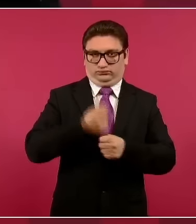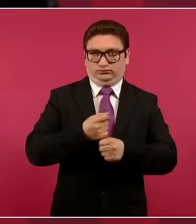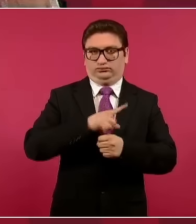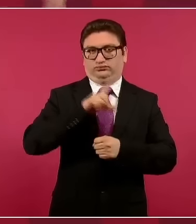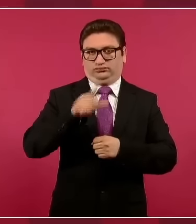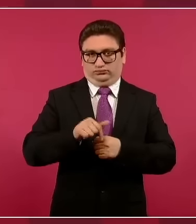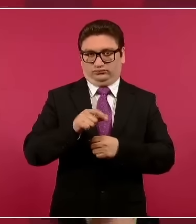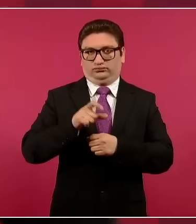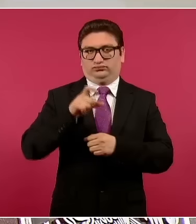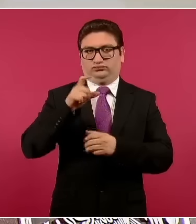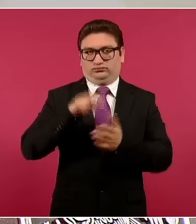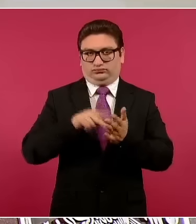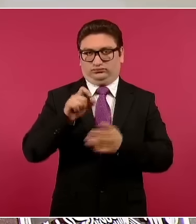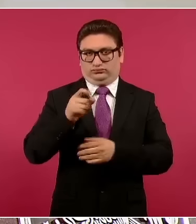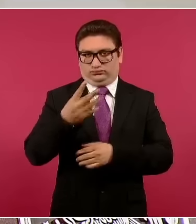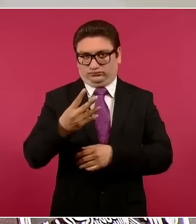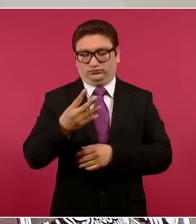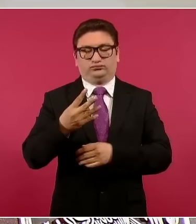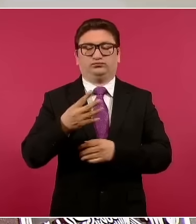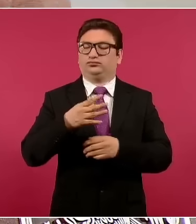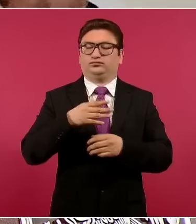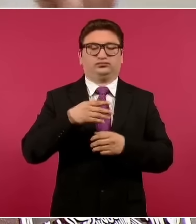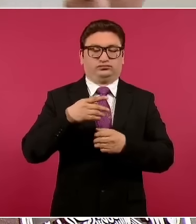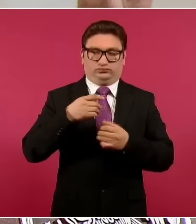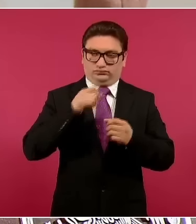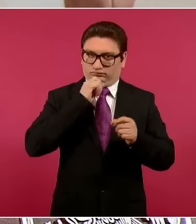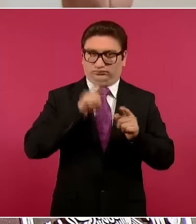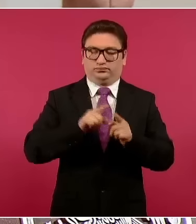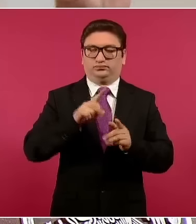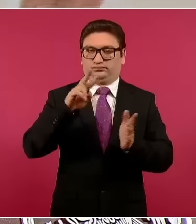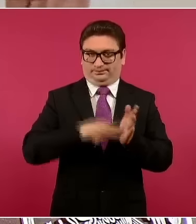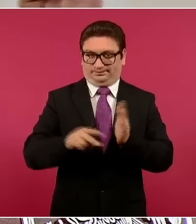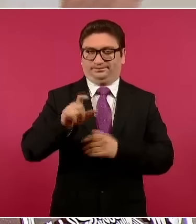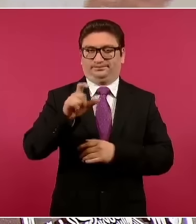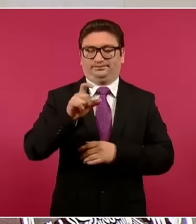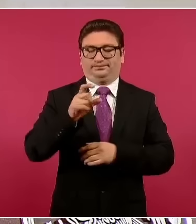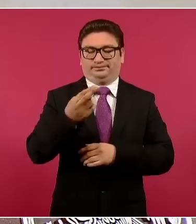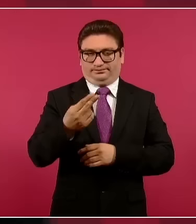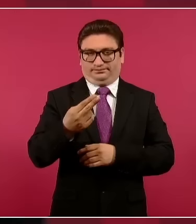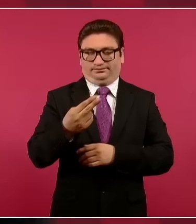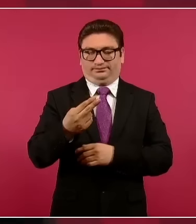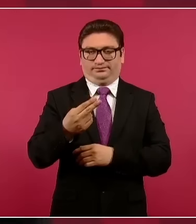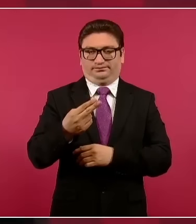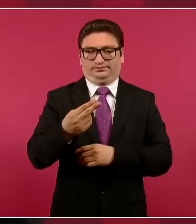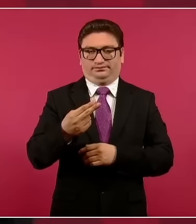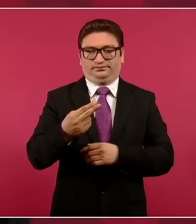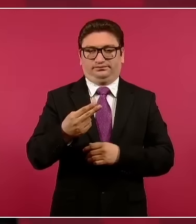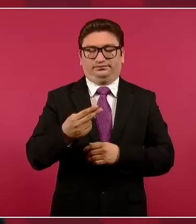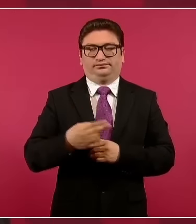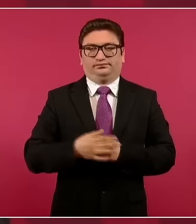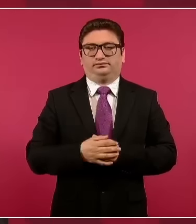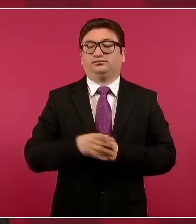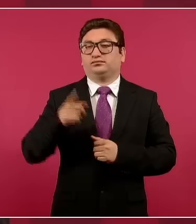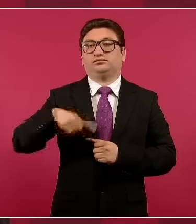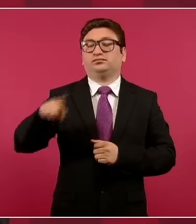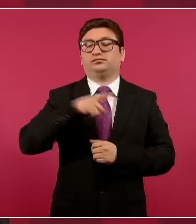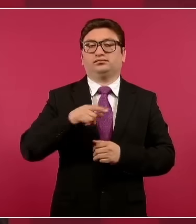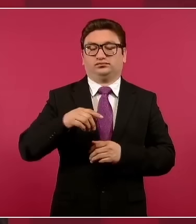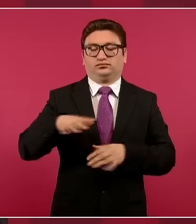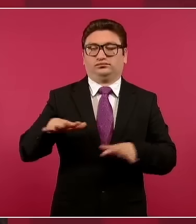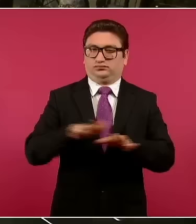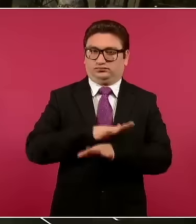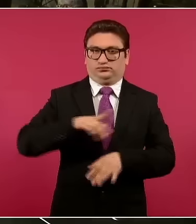no, que el 25 no tengan presiones